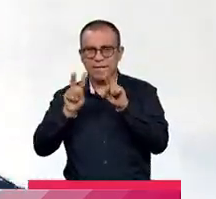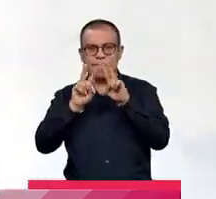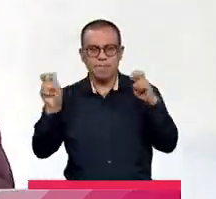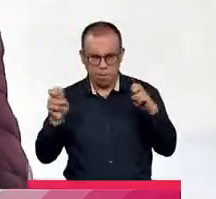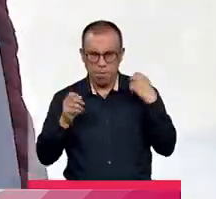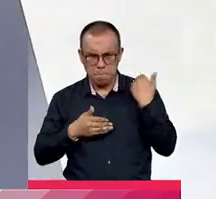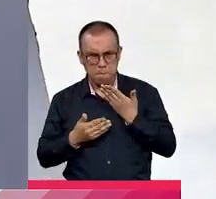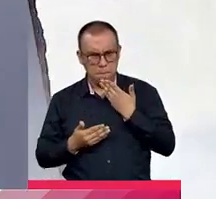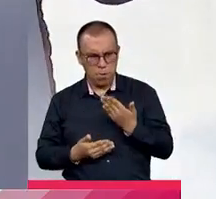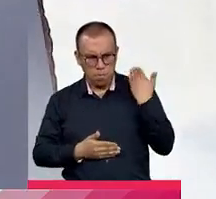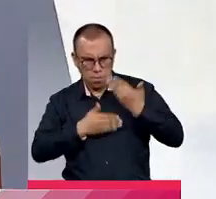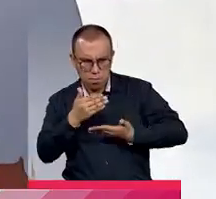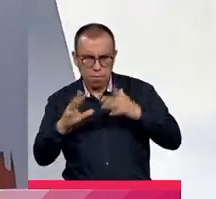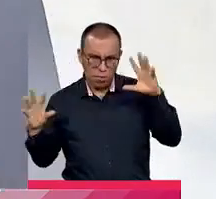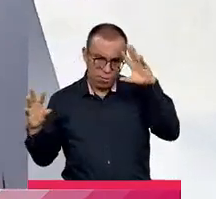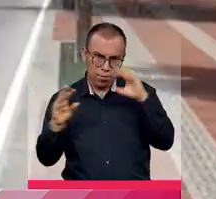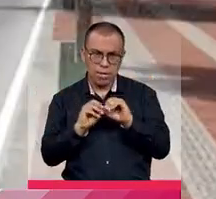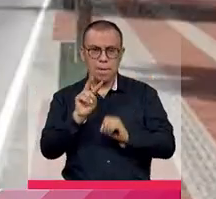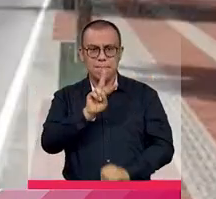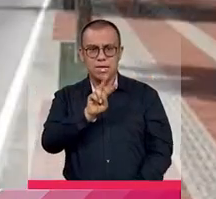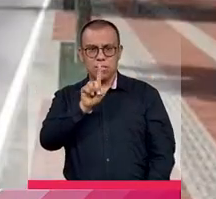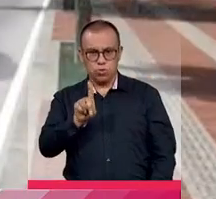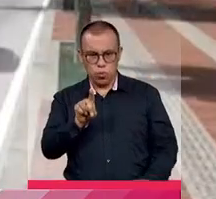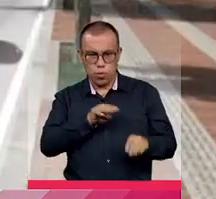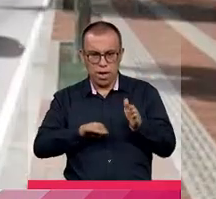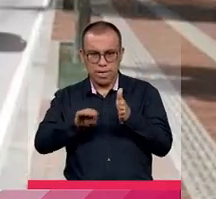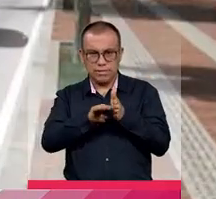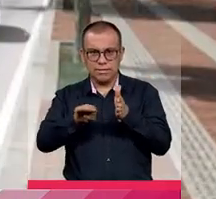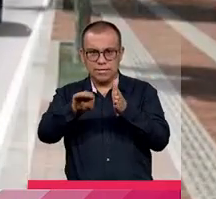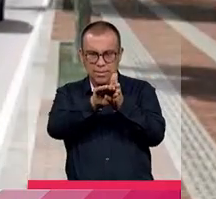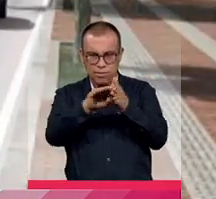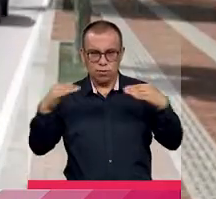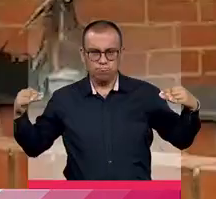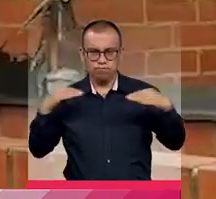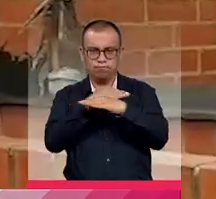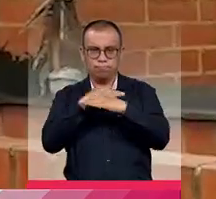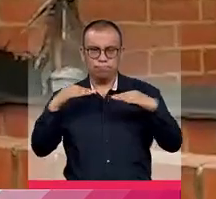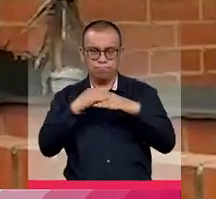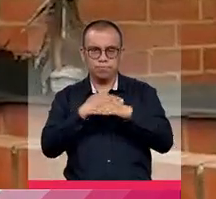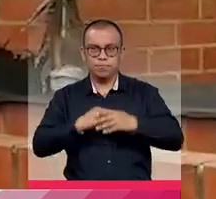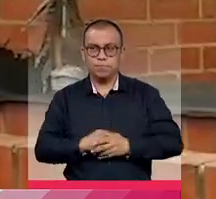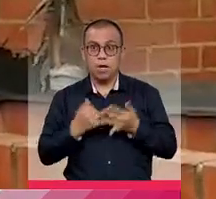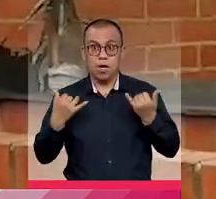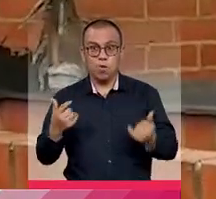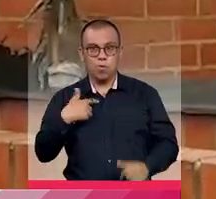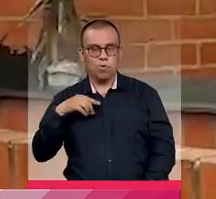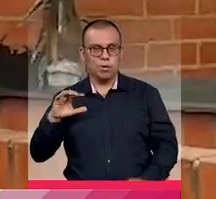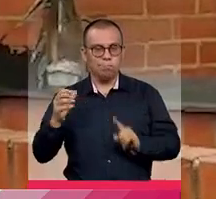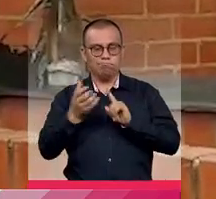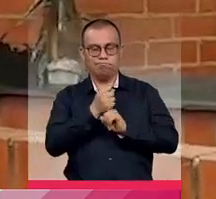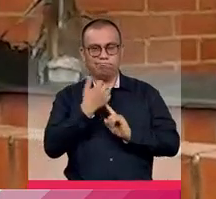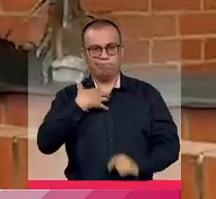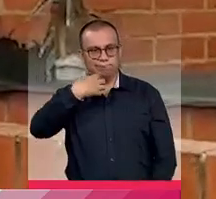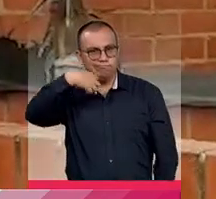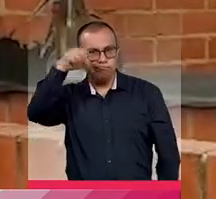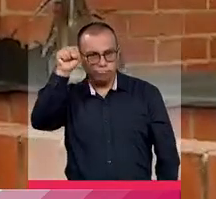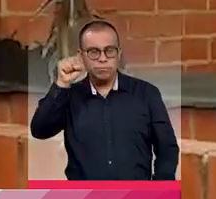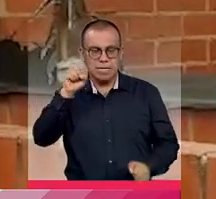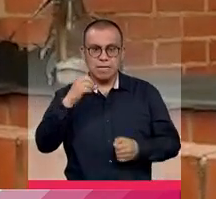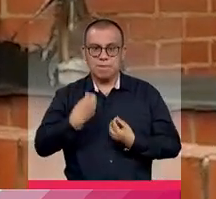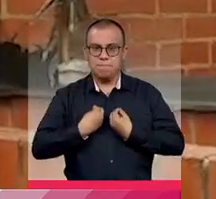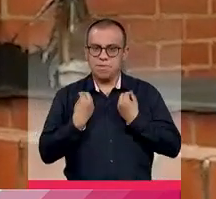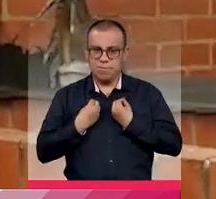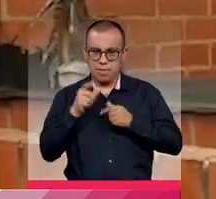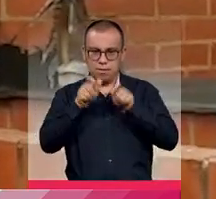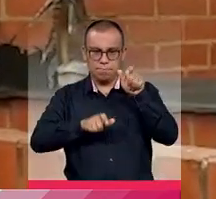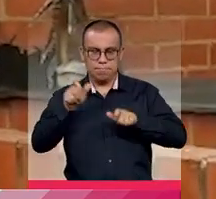viabilidad de intervenir con 21 estaciones de Transmilenio este corredor de la ciudad Es un logro además de la movilización ciudadana y